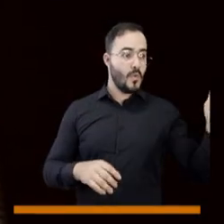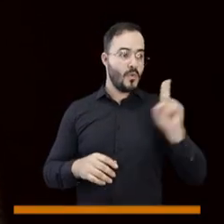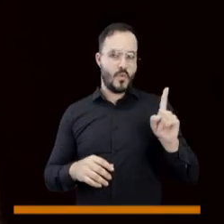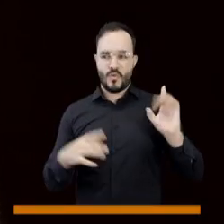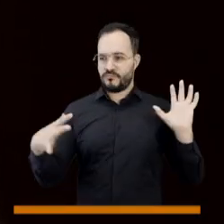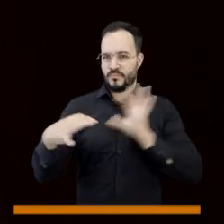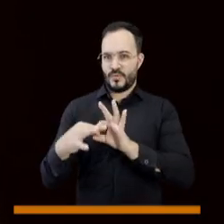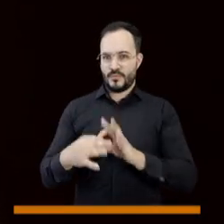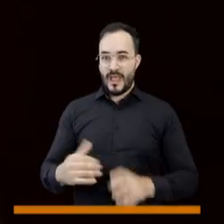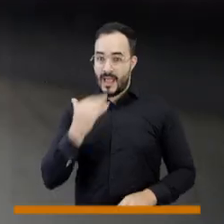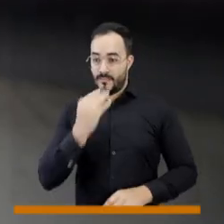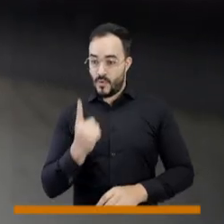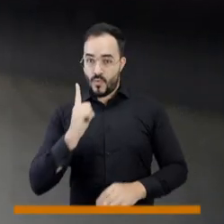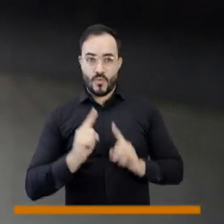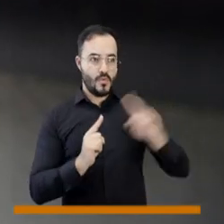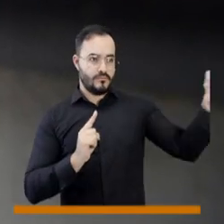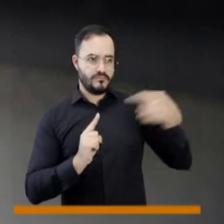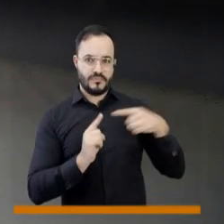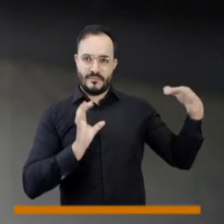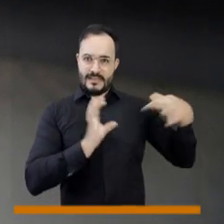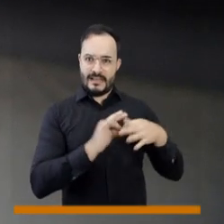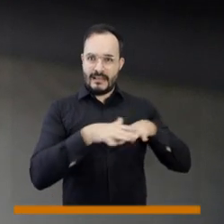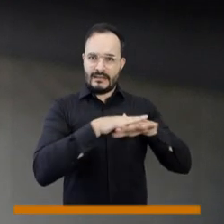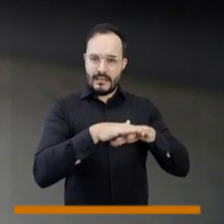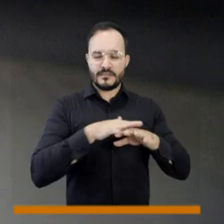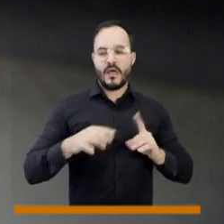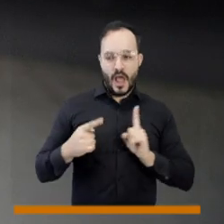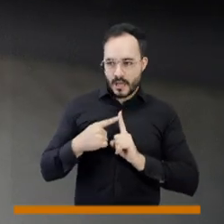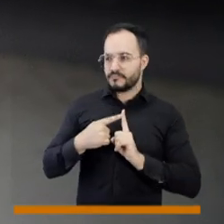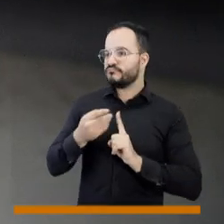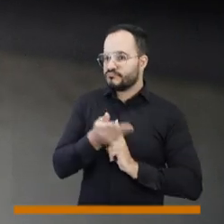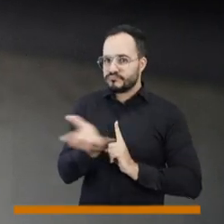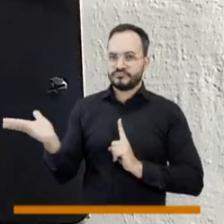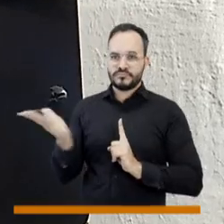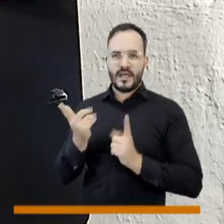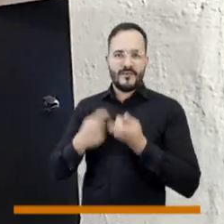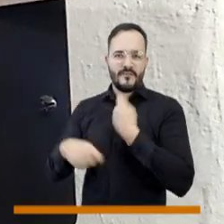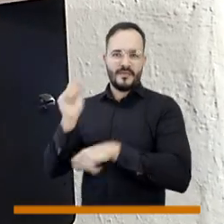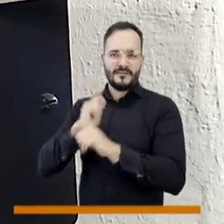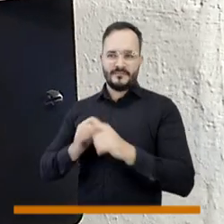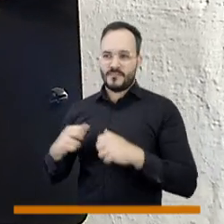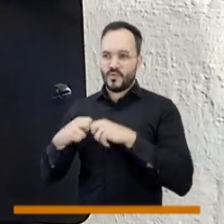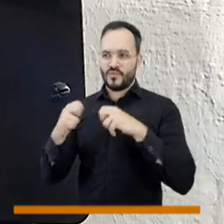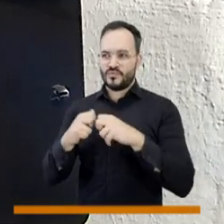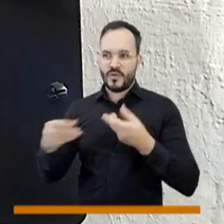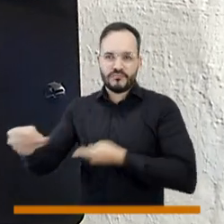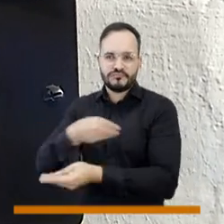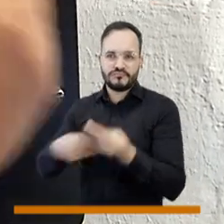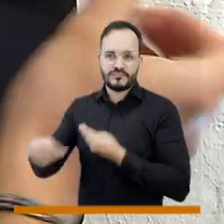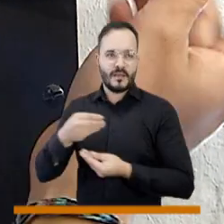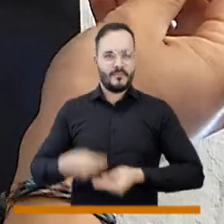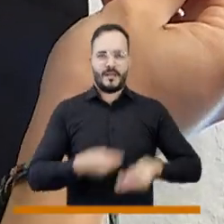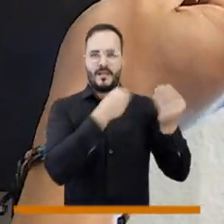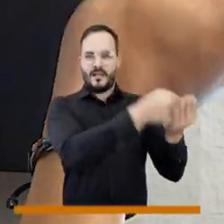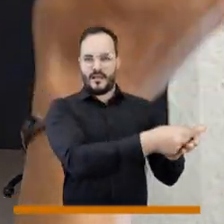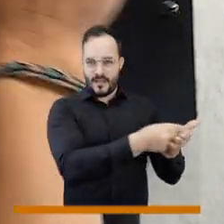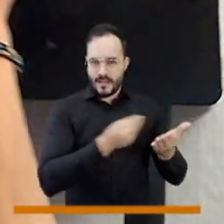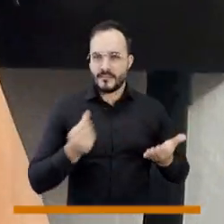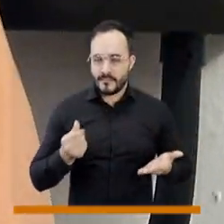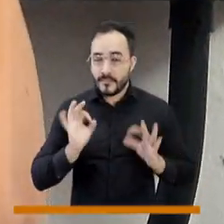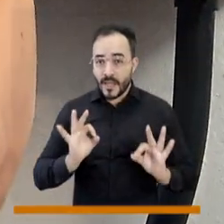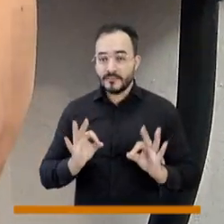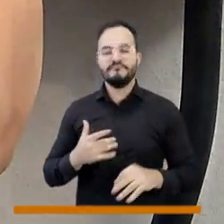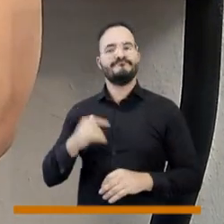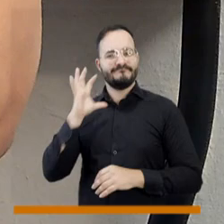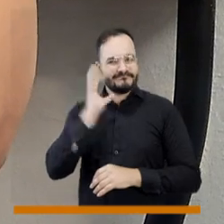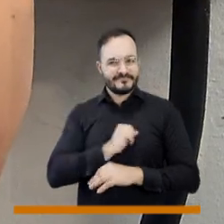conecta directamente a la red y vende toda su energía. Entonces acá lo que buscamos más que abastecer cada una de las viviendas de los